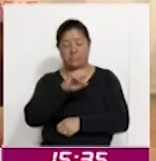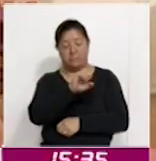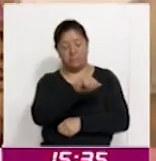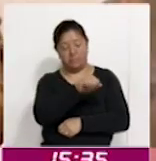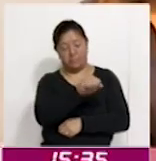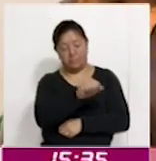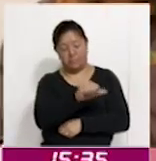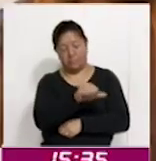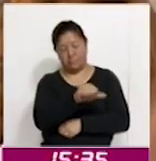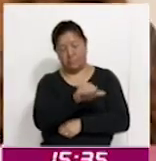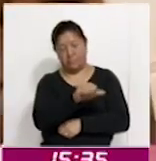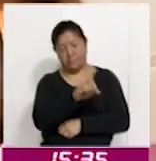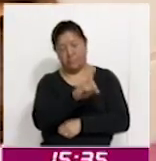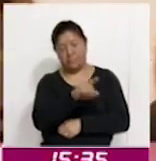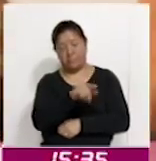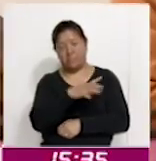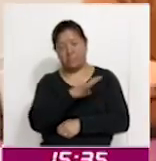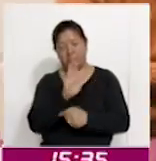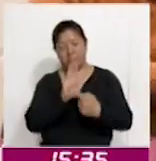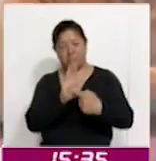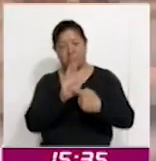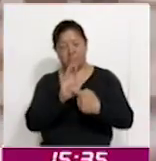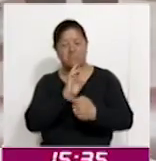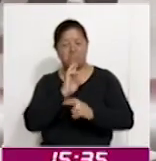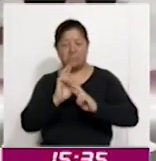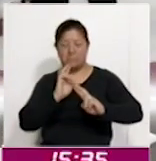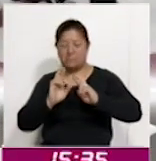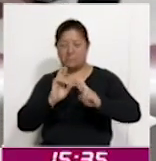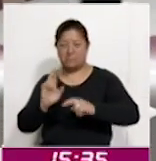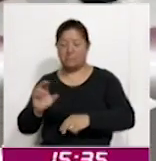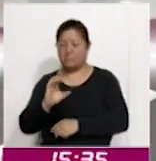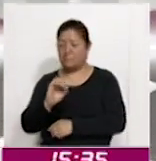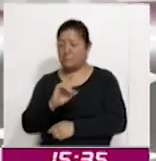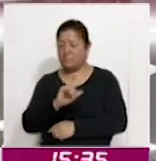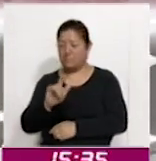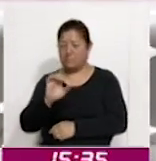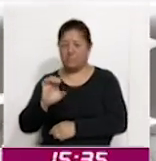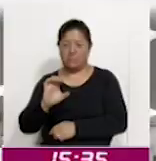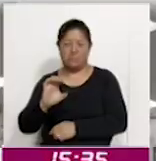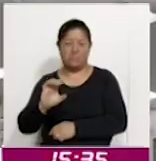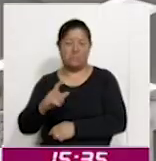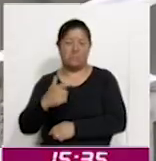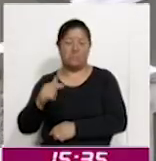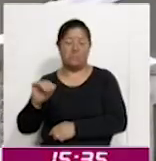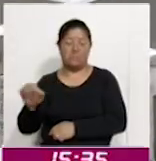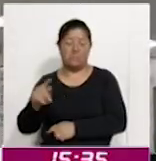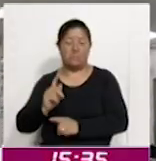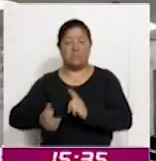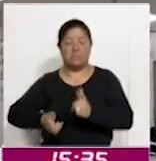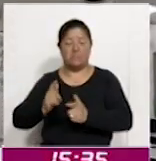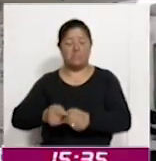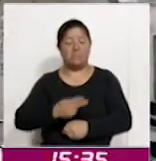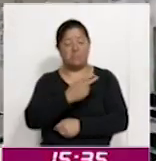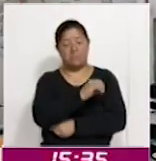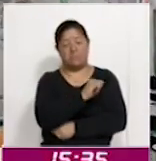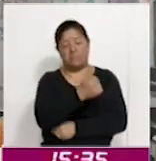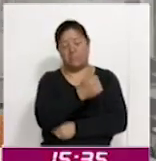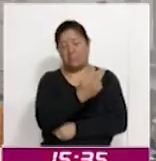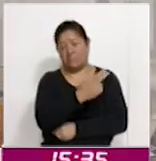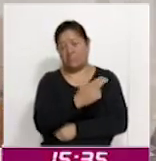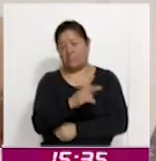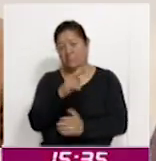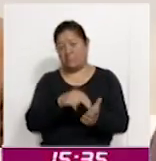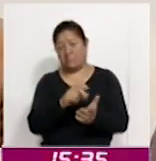EMSAT, presentaron los resultados del intercambio académico-cultural realizado en el College de Farr, Texas, del 2 al 16 de noviembre de 2024. El director general de